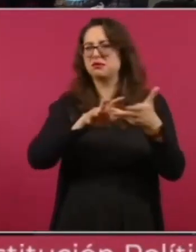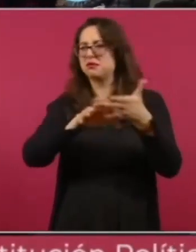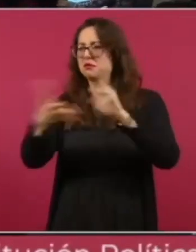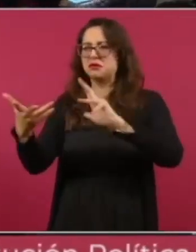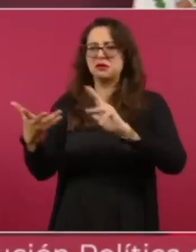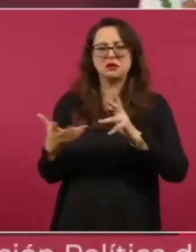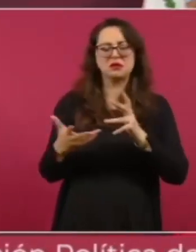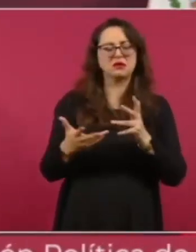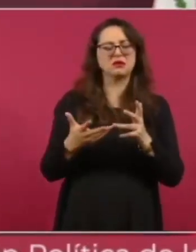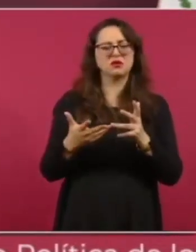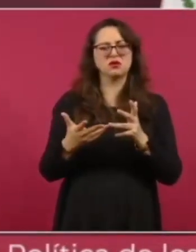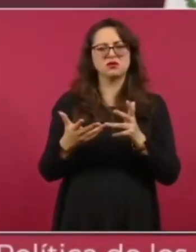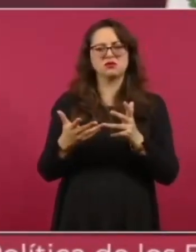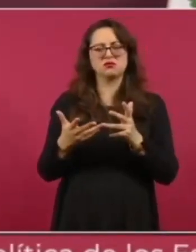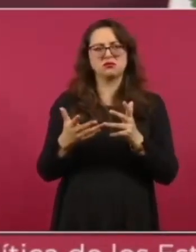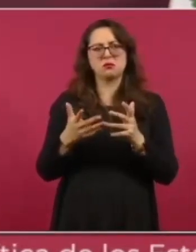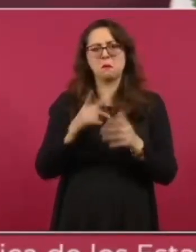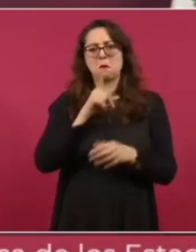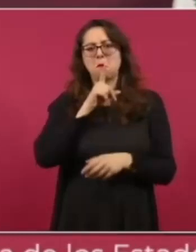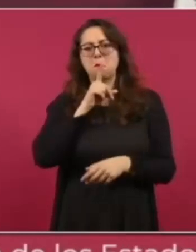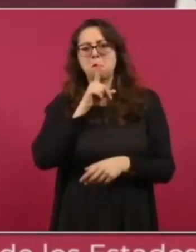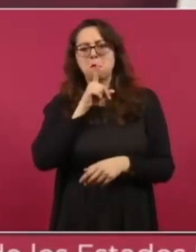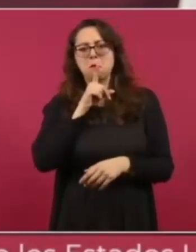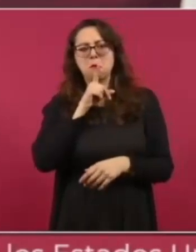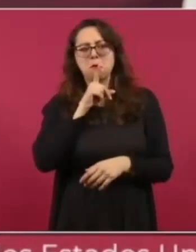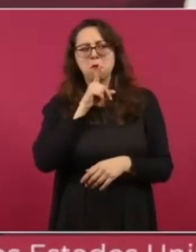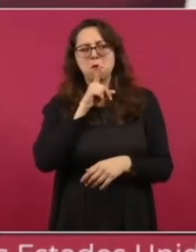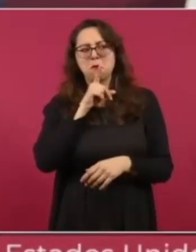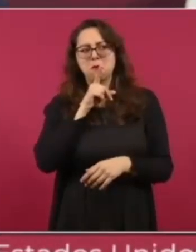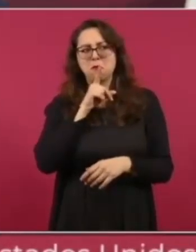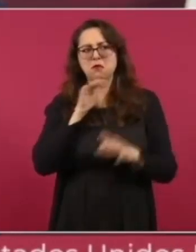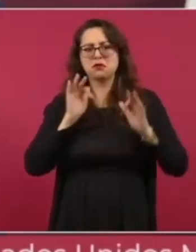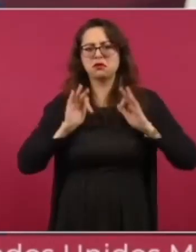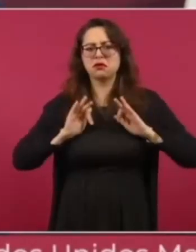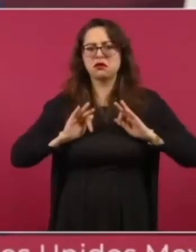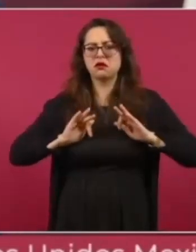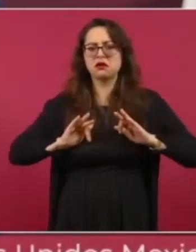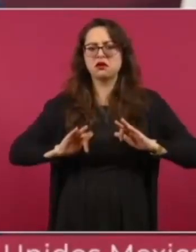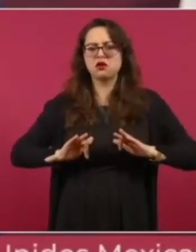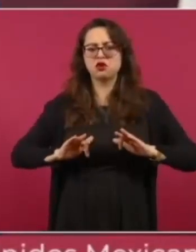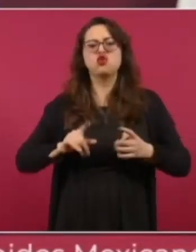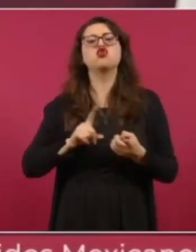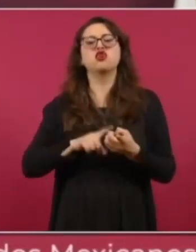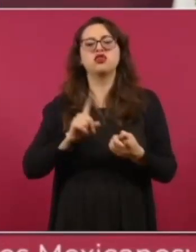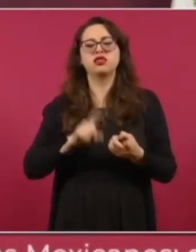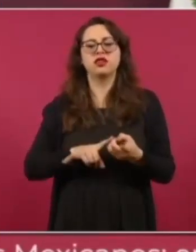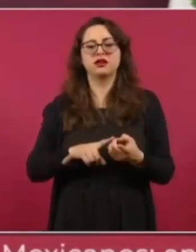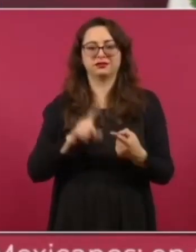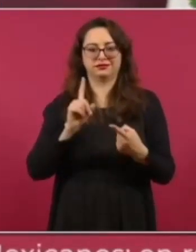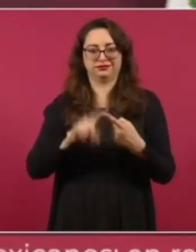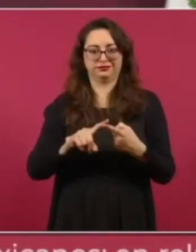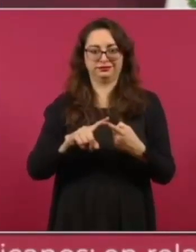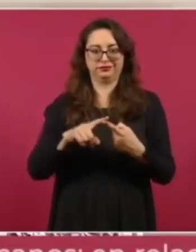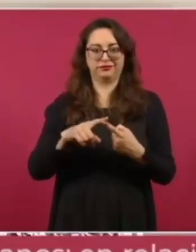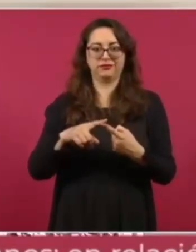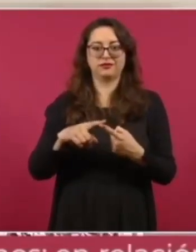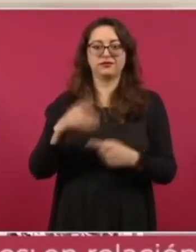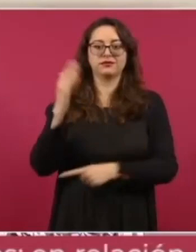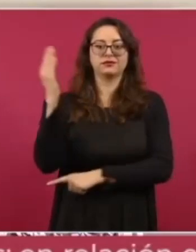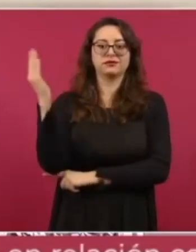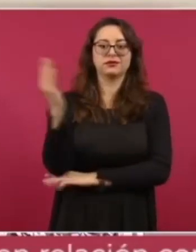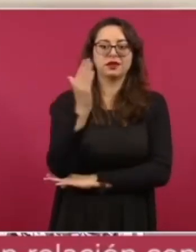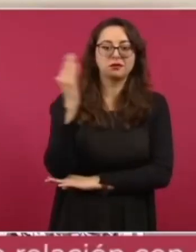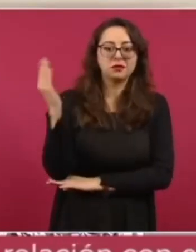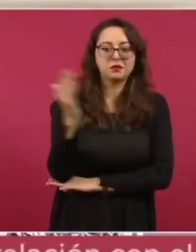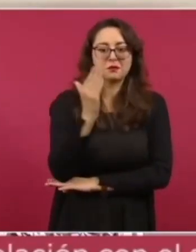en las delegaciones de Milpalta, de Tlagua,